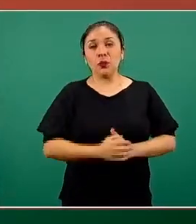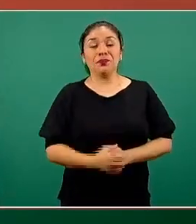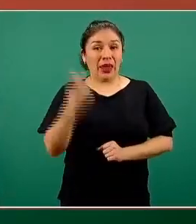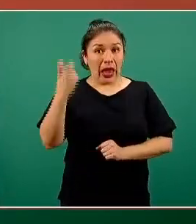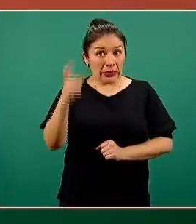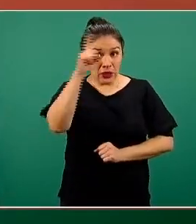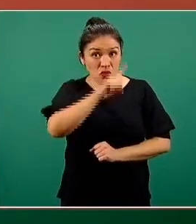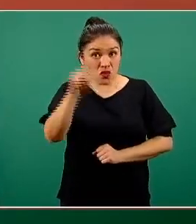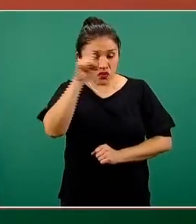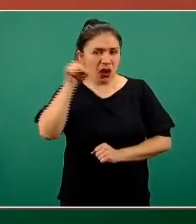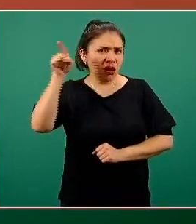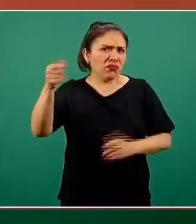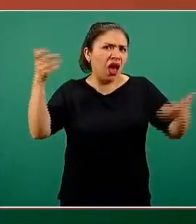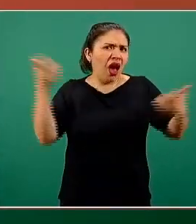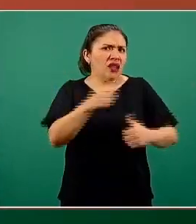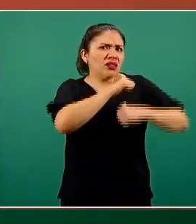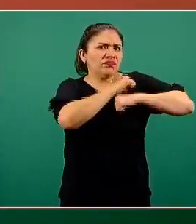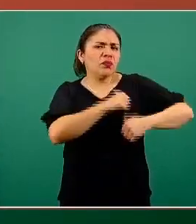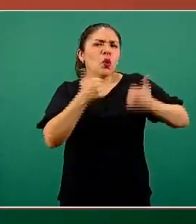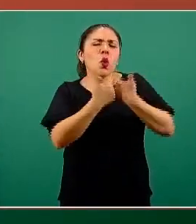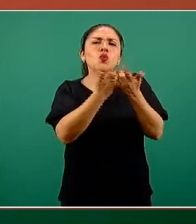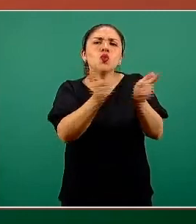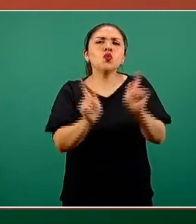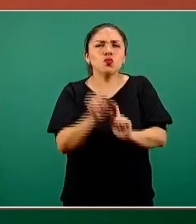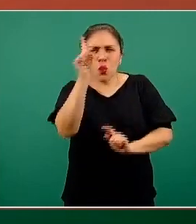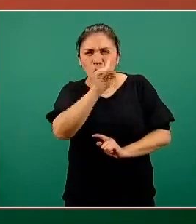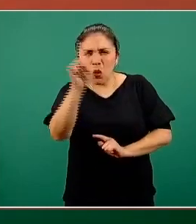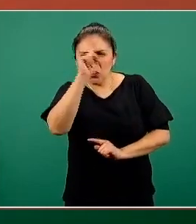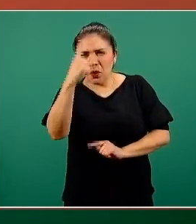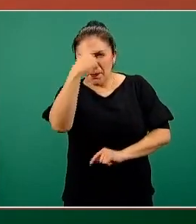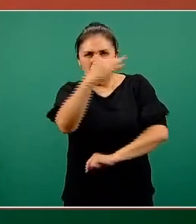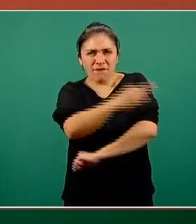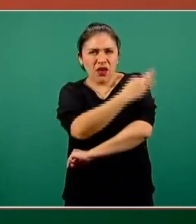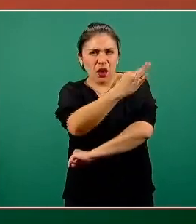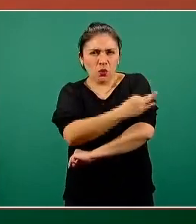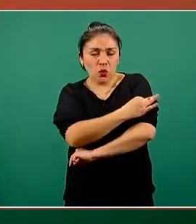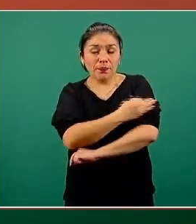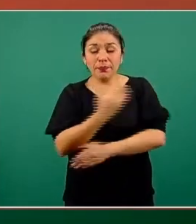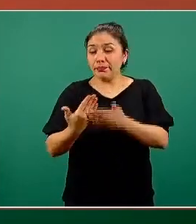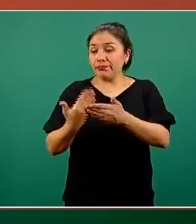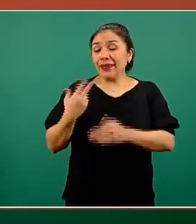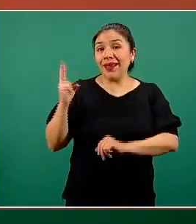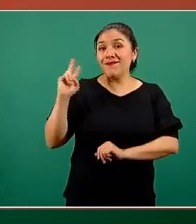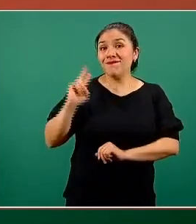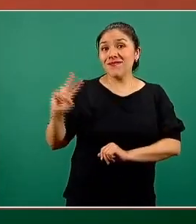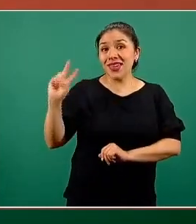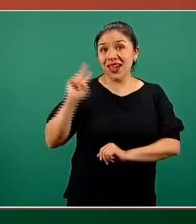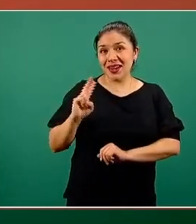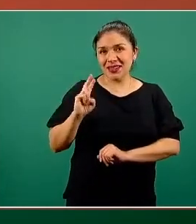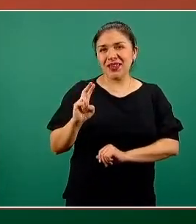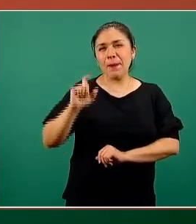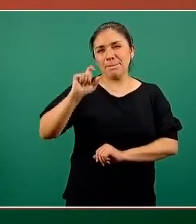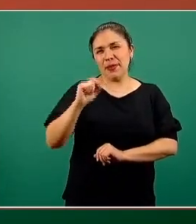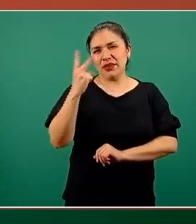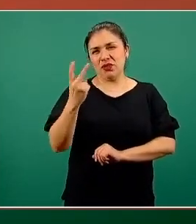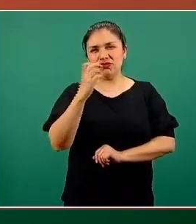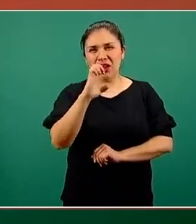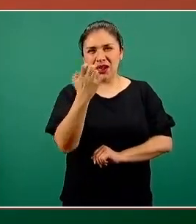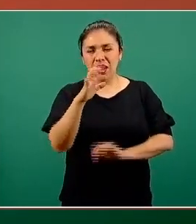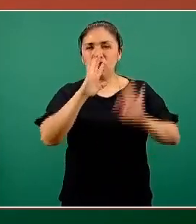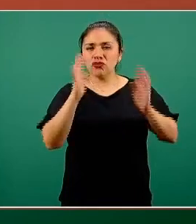recomendación fue analizada por nuestro grupo técnico asesor de vacunación y el viernes reciente, el viernes 22 de enero,